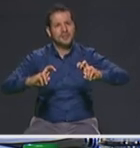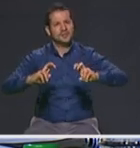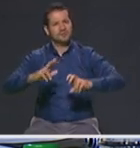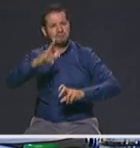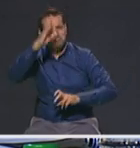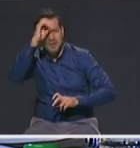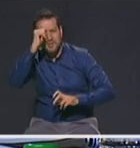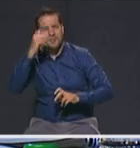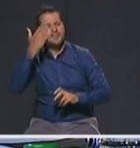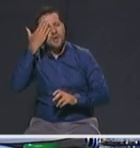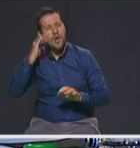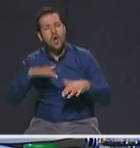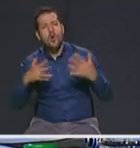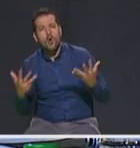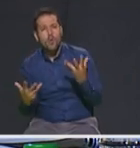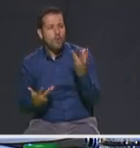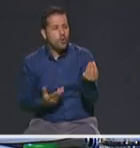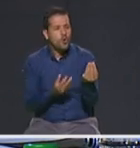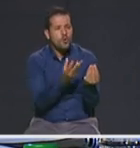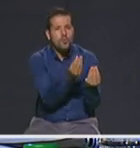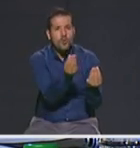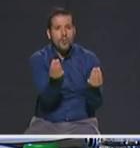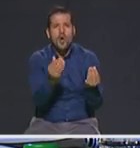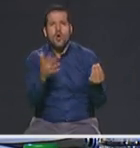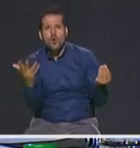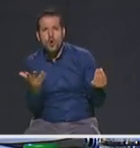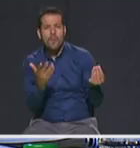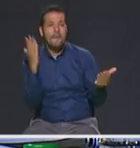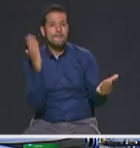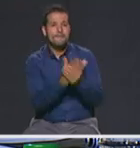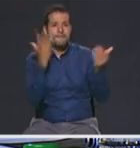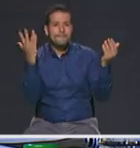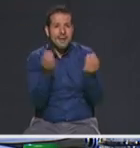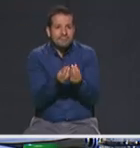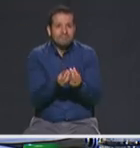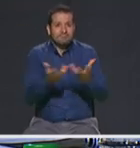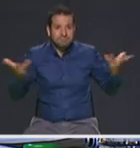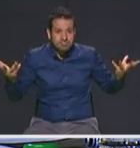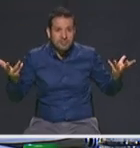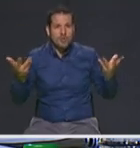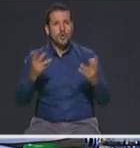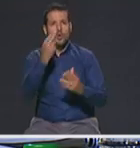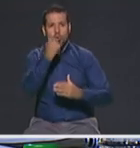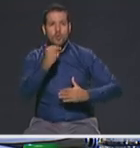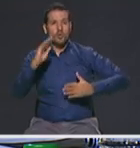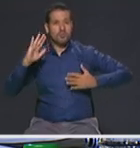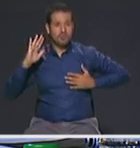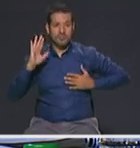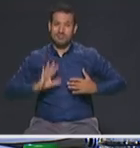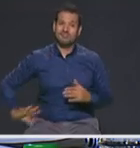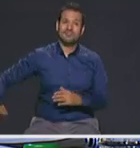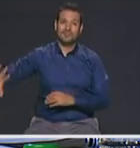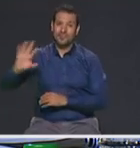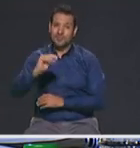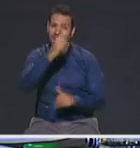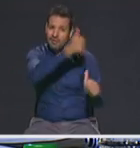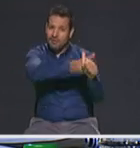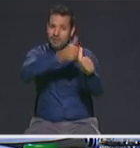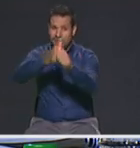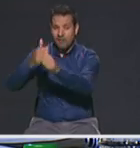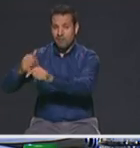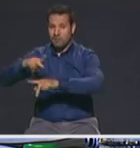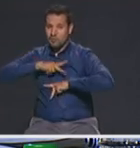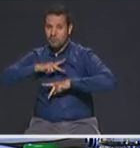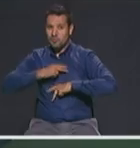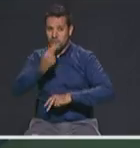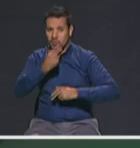articuladas las bandas y desarticularlas de frente pero creo que es un compromiso de todos cada uno tiene un papel en la seguridad